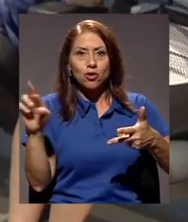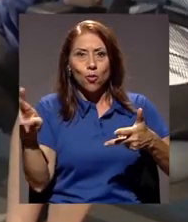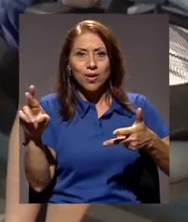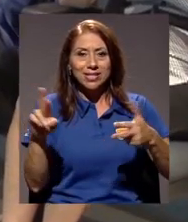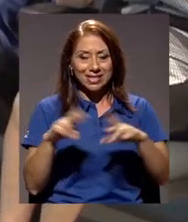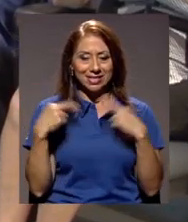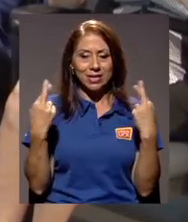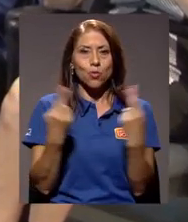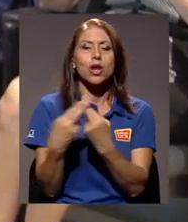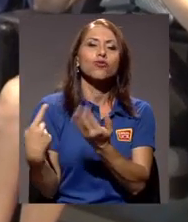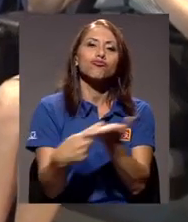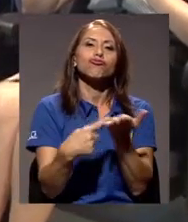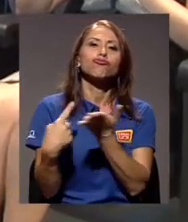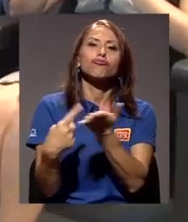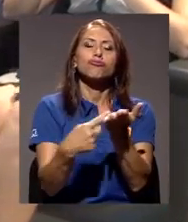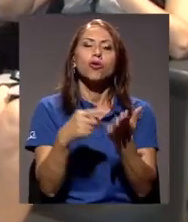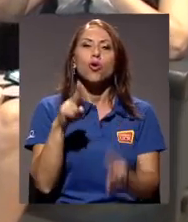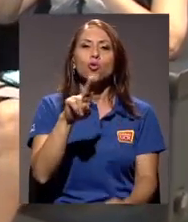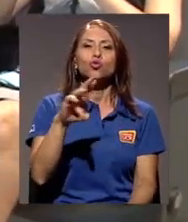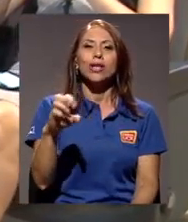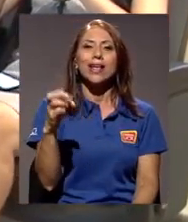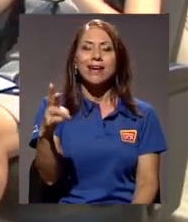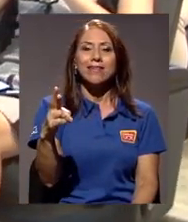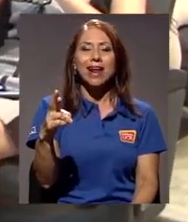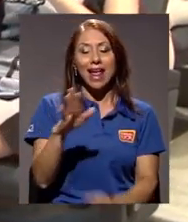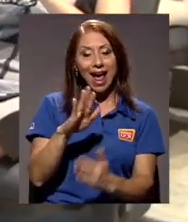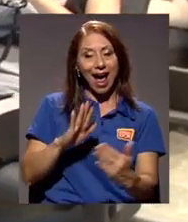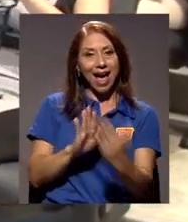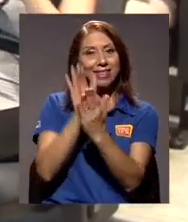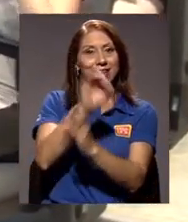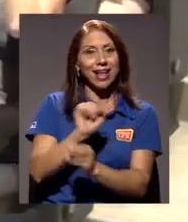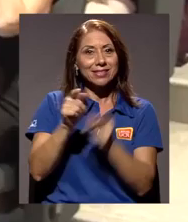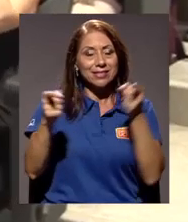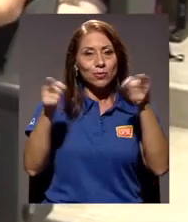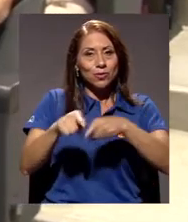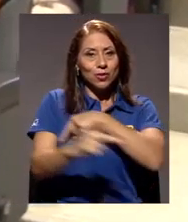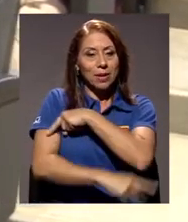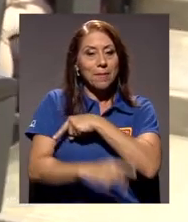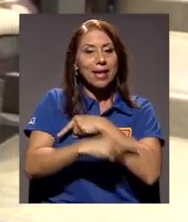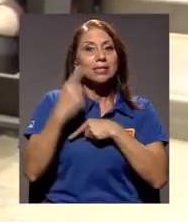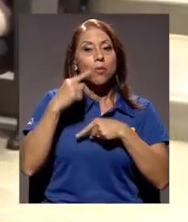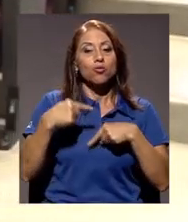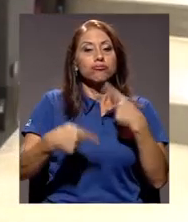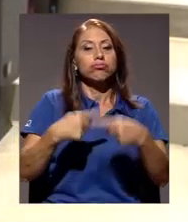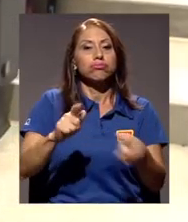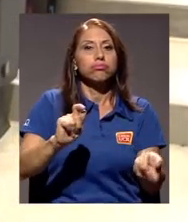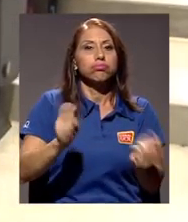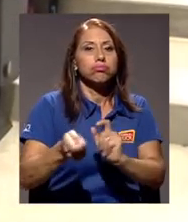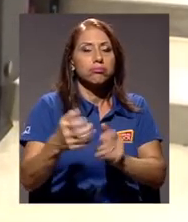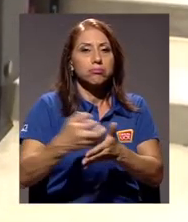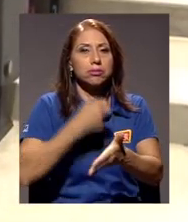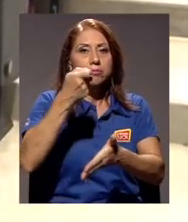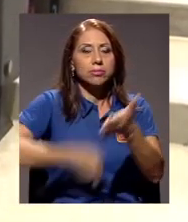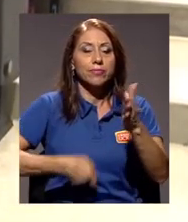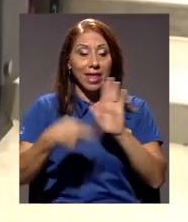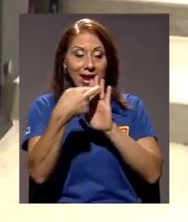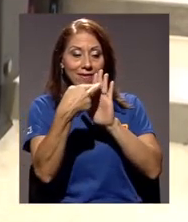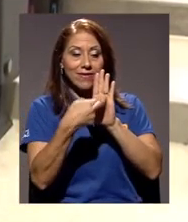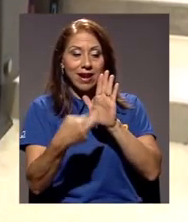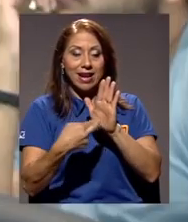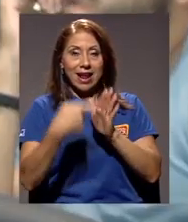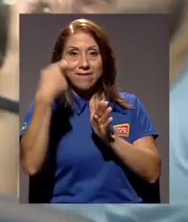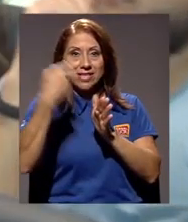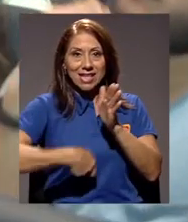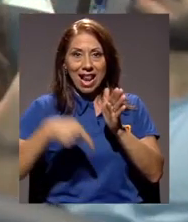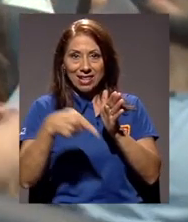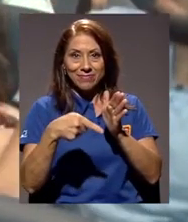organizado por la UCR ante la coyuntura que vive el país debido a esta eventual reforma. La regla fiscal contemplada en el